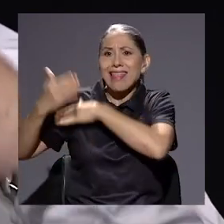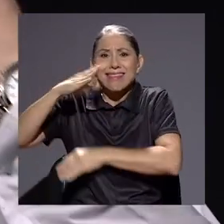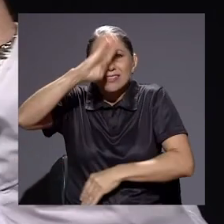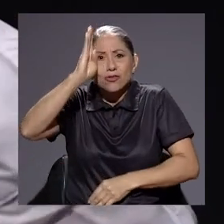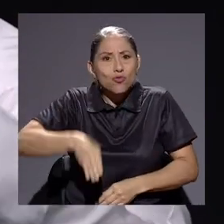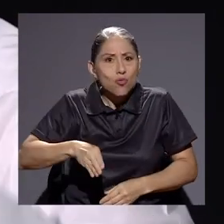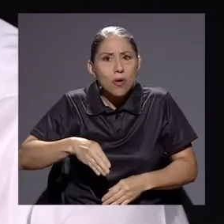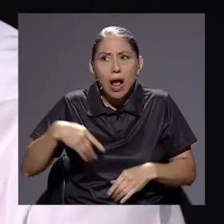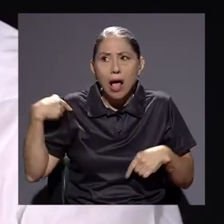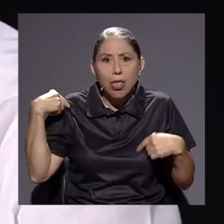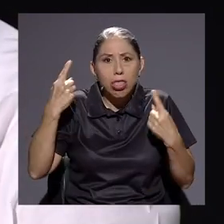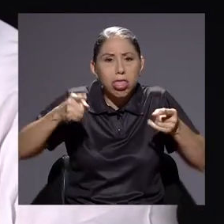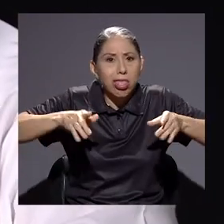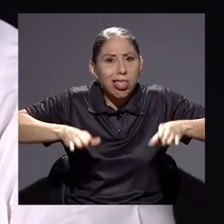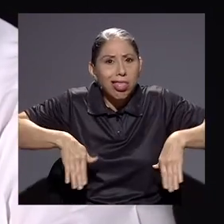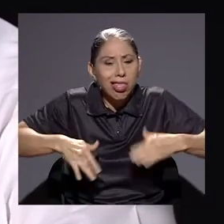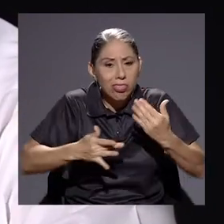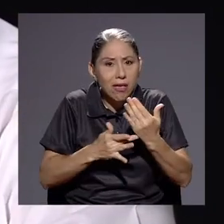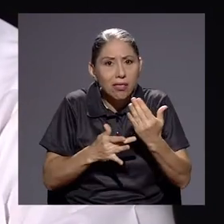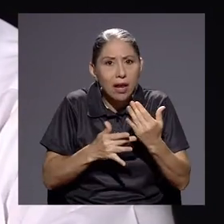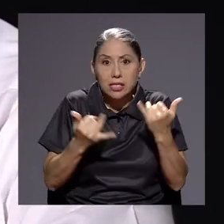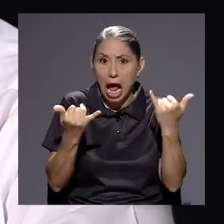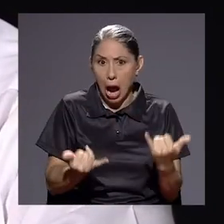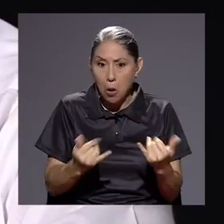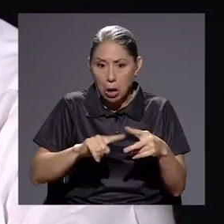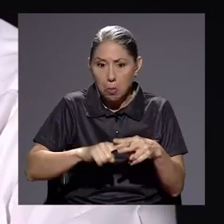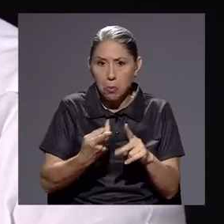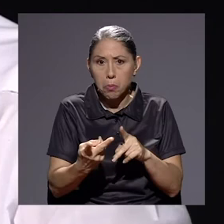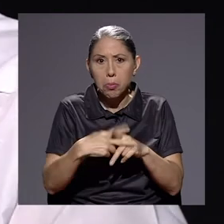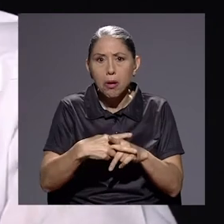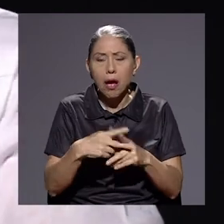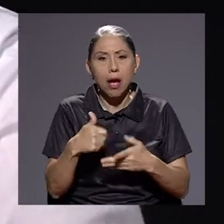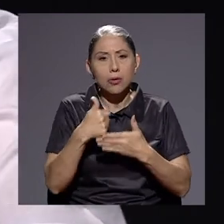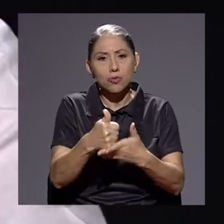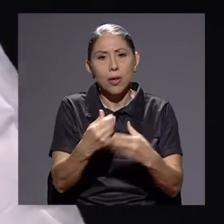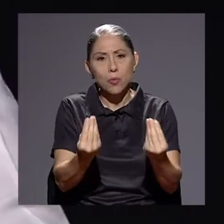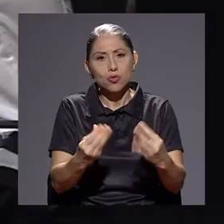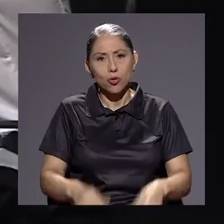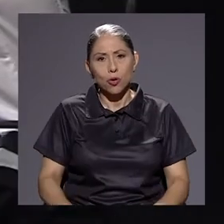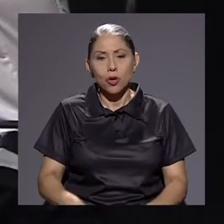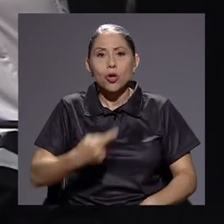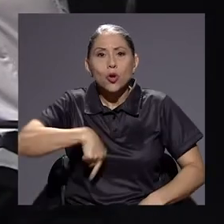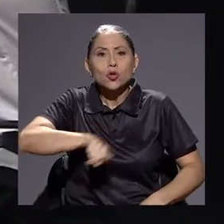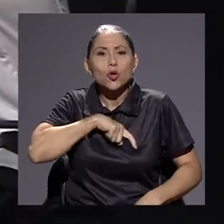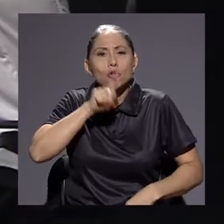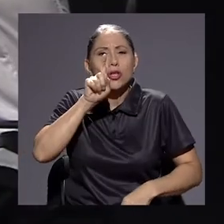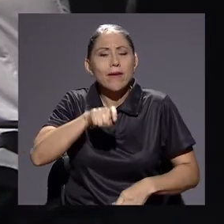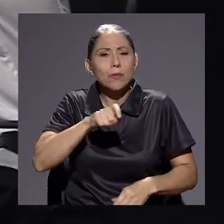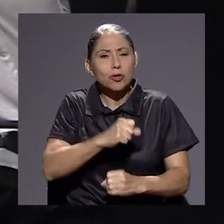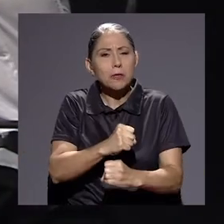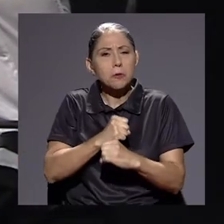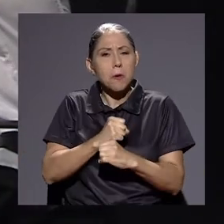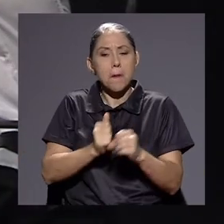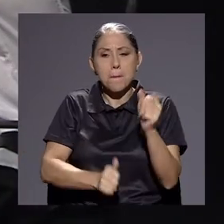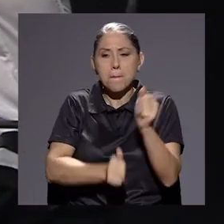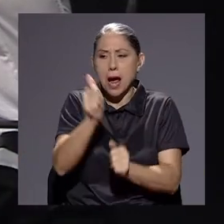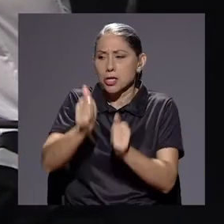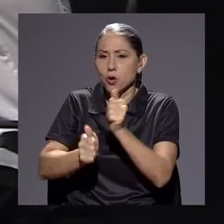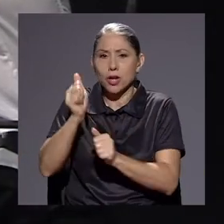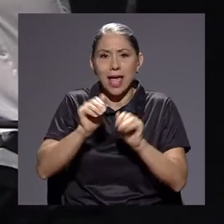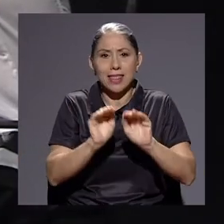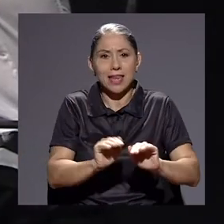se pusieran a la práctica, hacer cosas digitales ayuda mucho. Tenemos que lograr que la mayoría de niños tenga